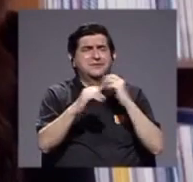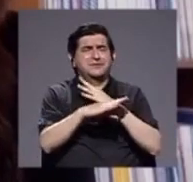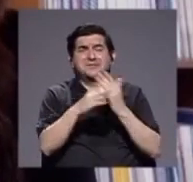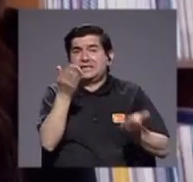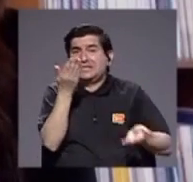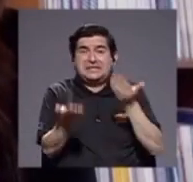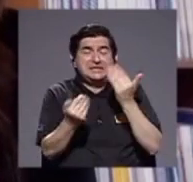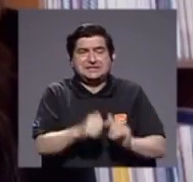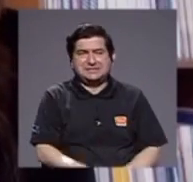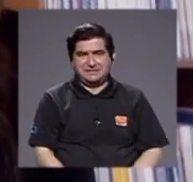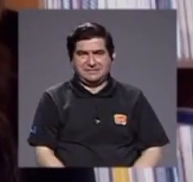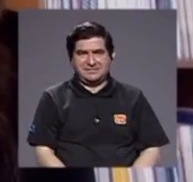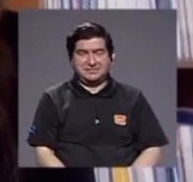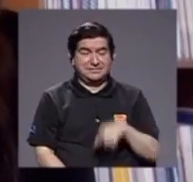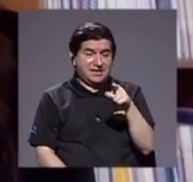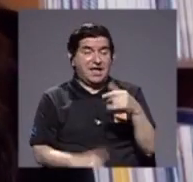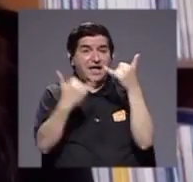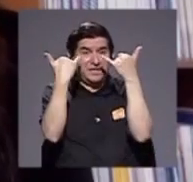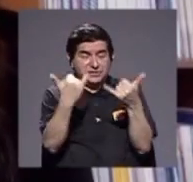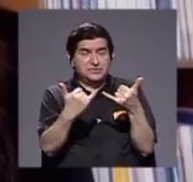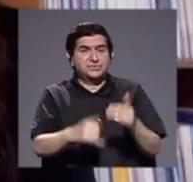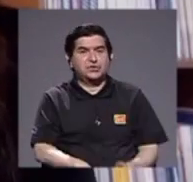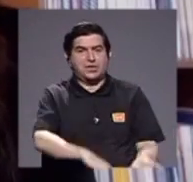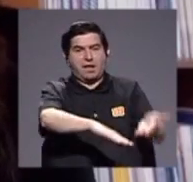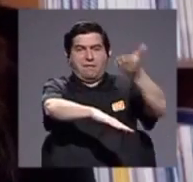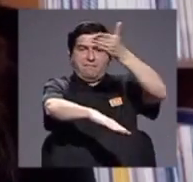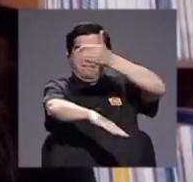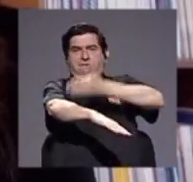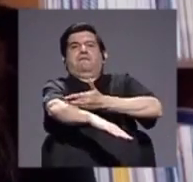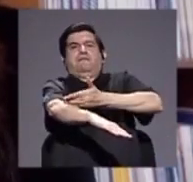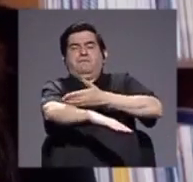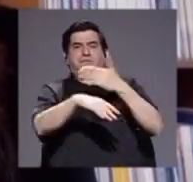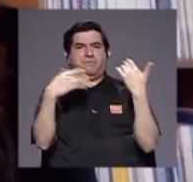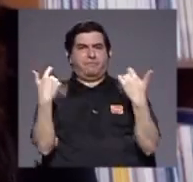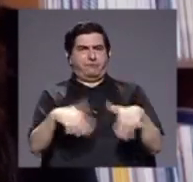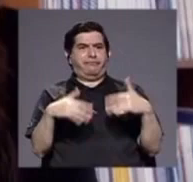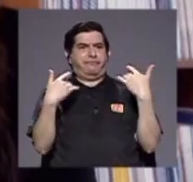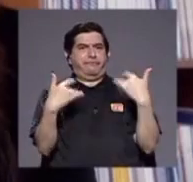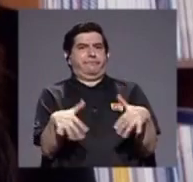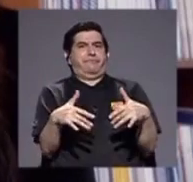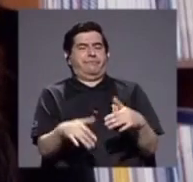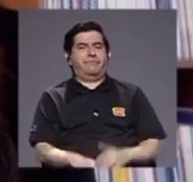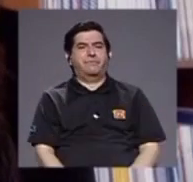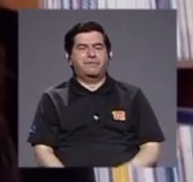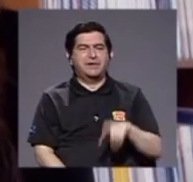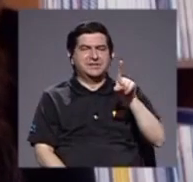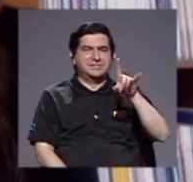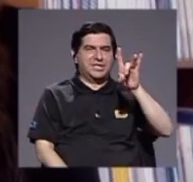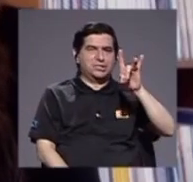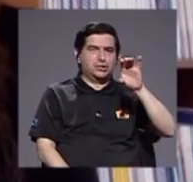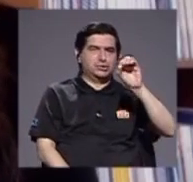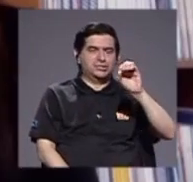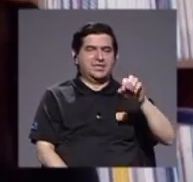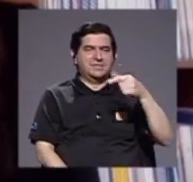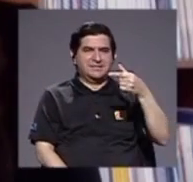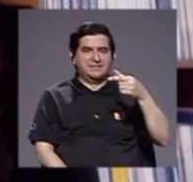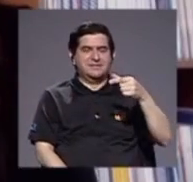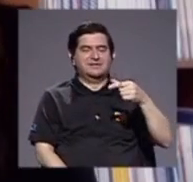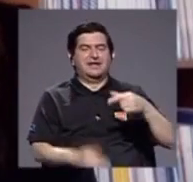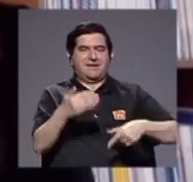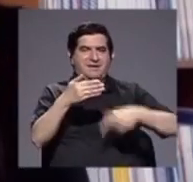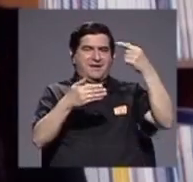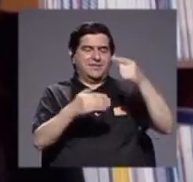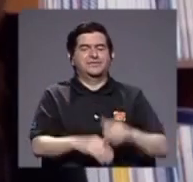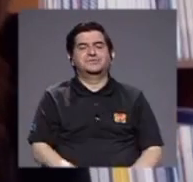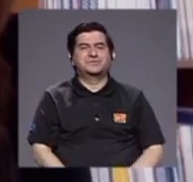y eso ya ha sido un gran salto de 180 grados de 360